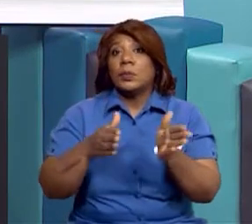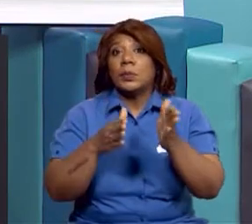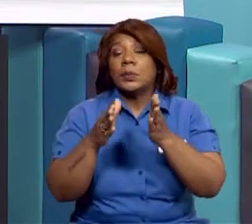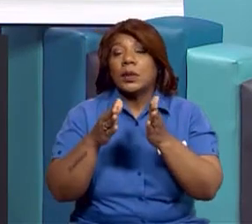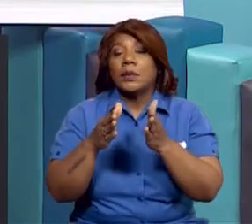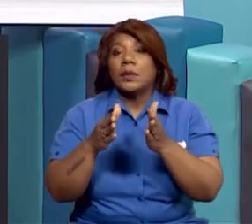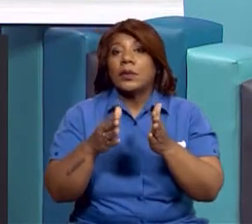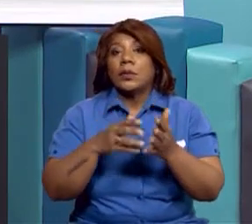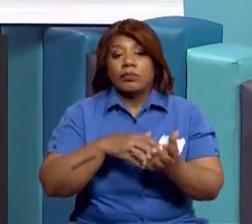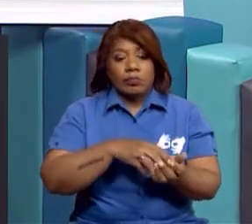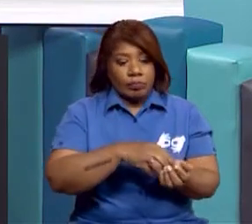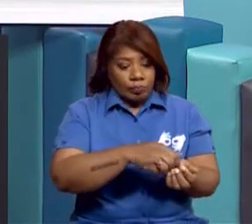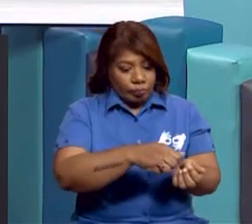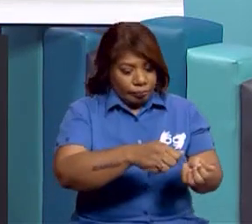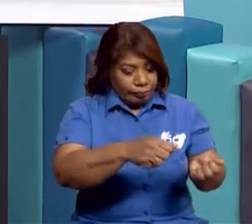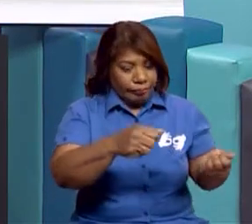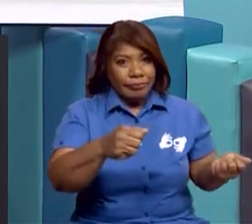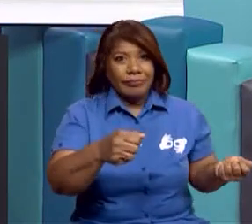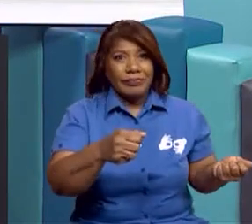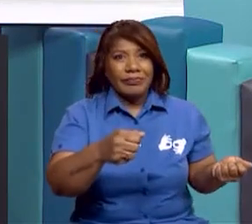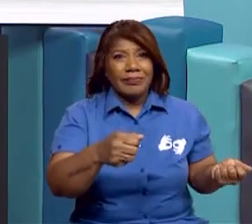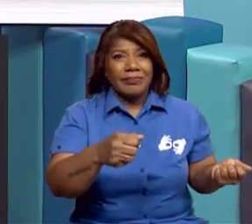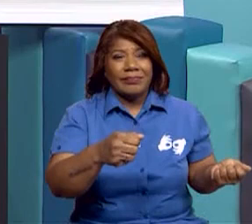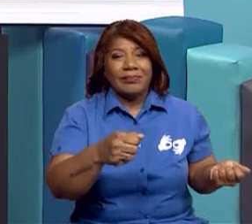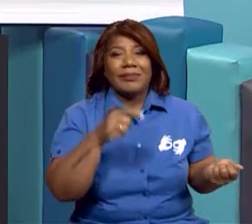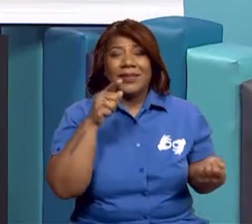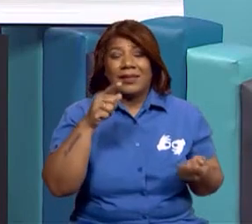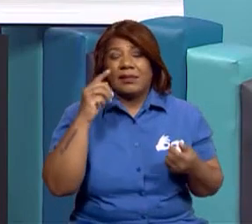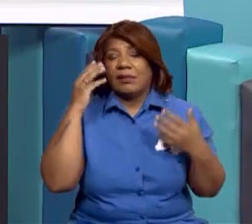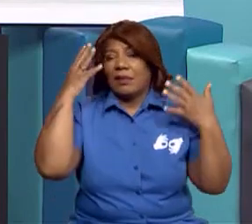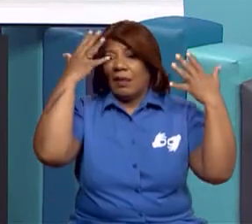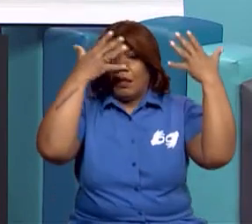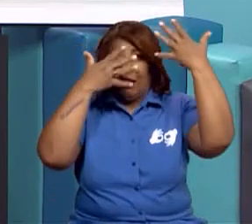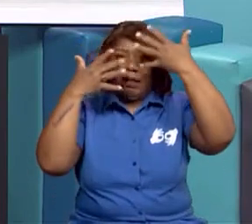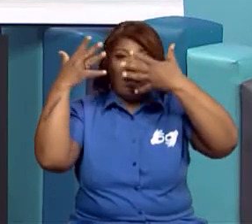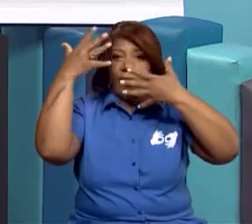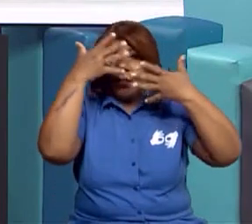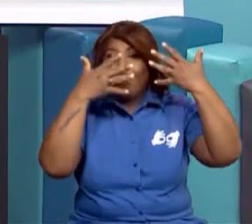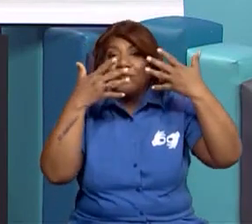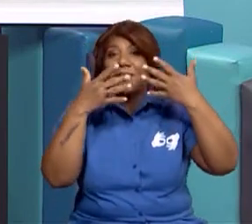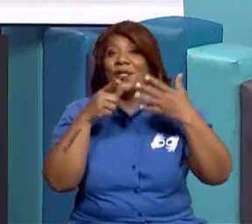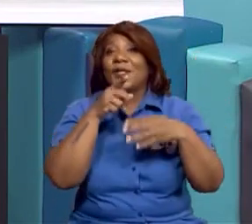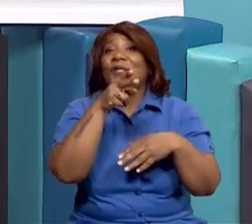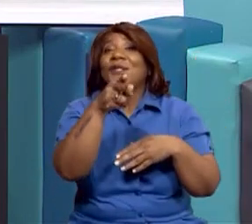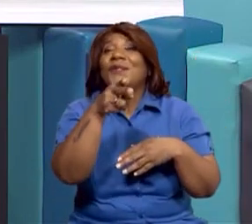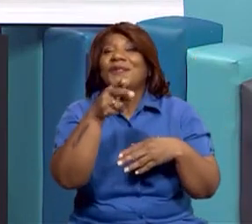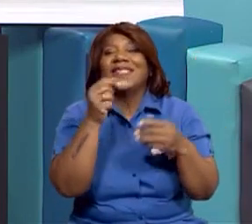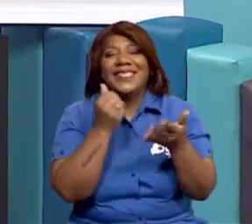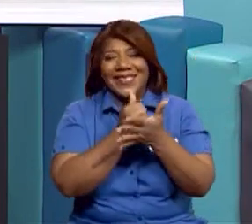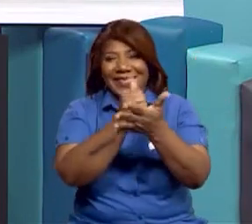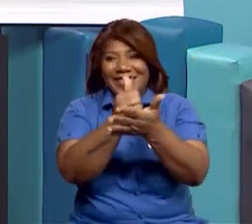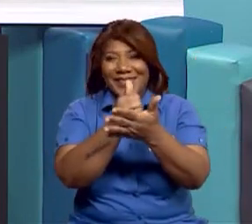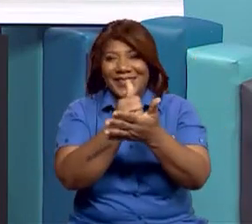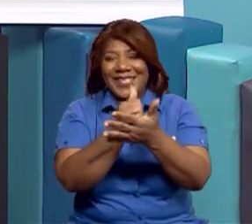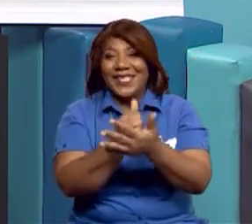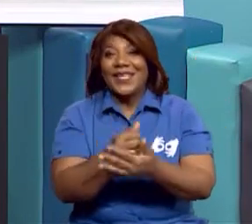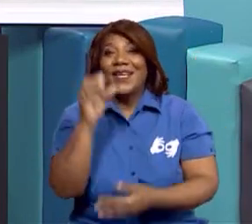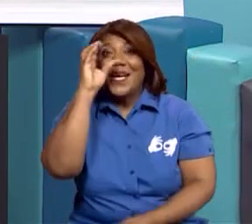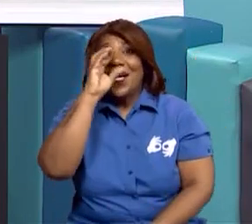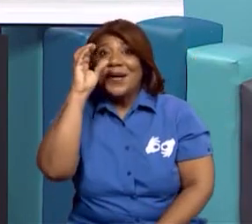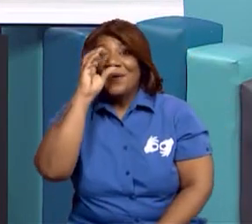seguir. Pero si se dan cuenta, está como un poco enredado. Así que vamos a ayudarlo, ¿verdad? Al minero a llegar